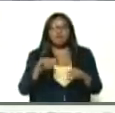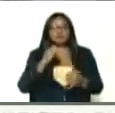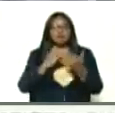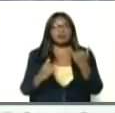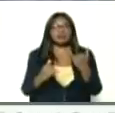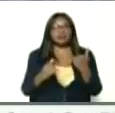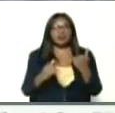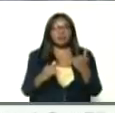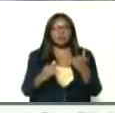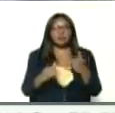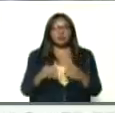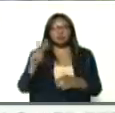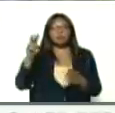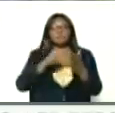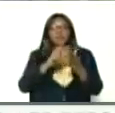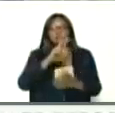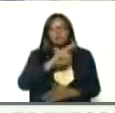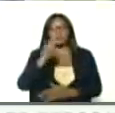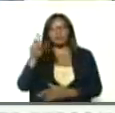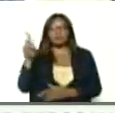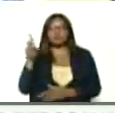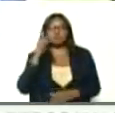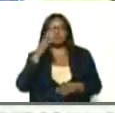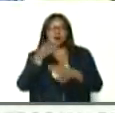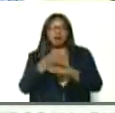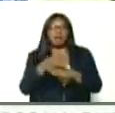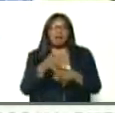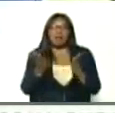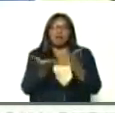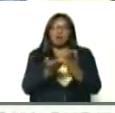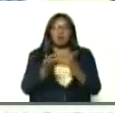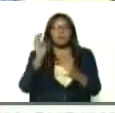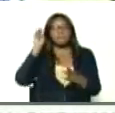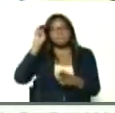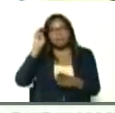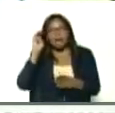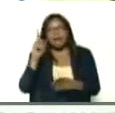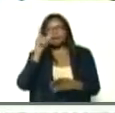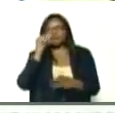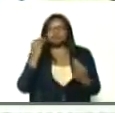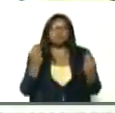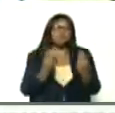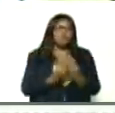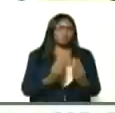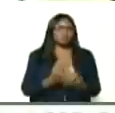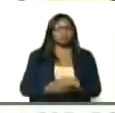escolar, 2020-2021, con los muchachos allí, con sus maestros, sus maestras,